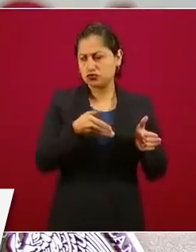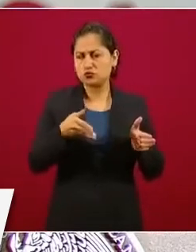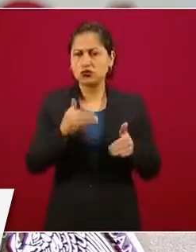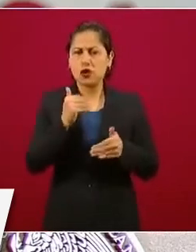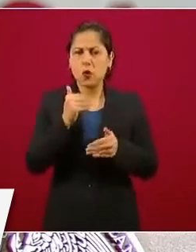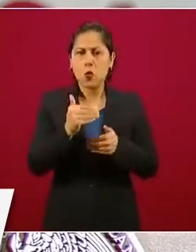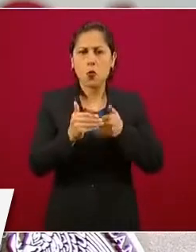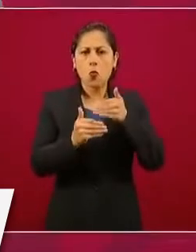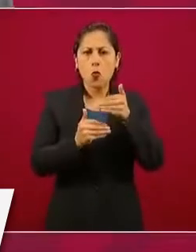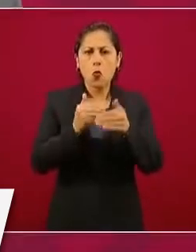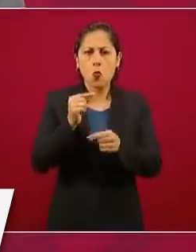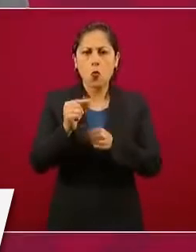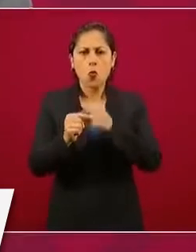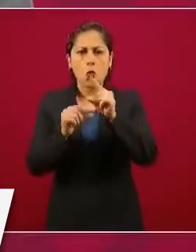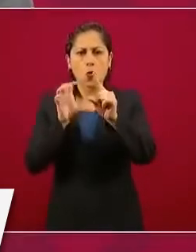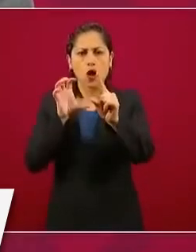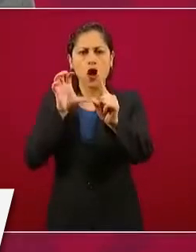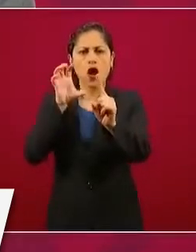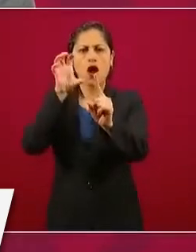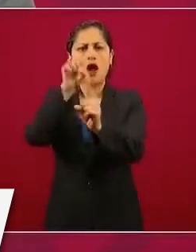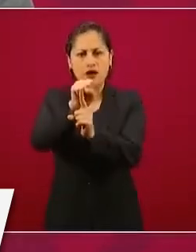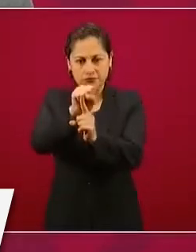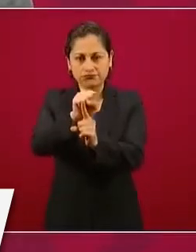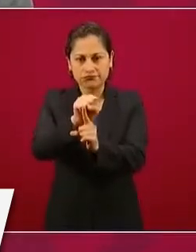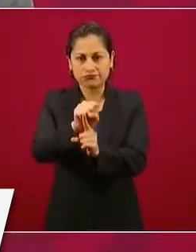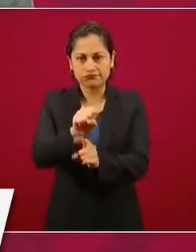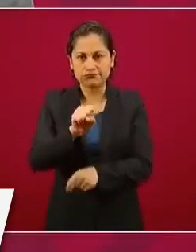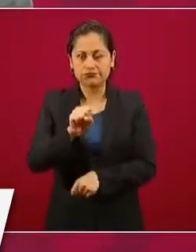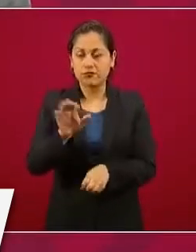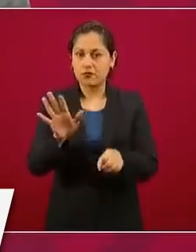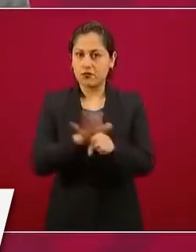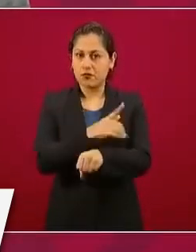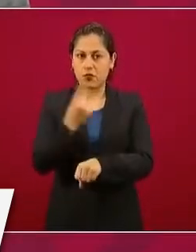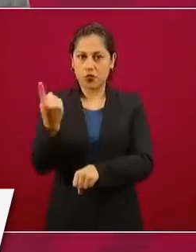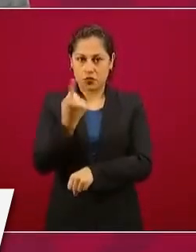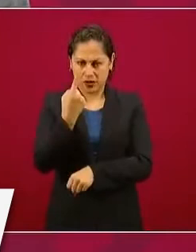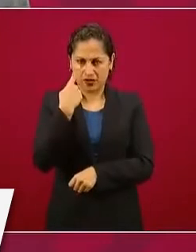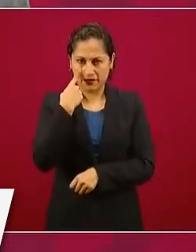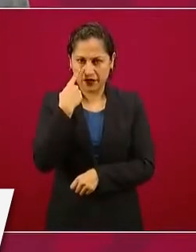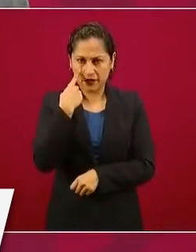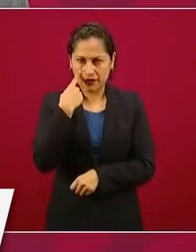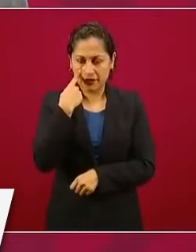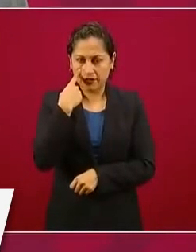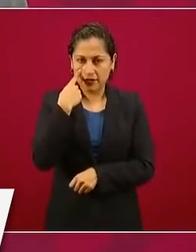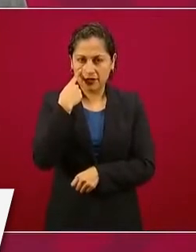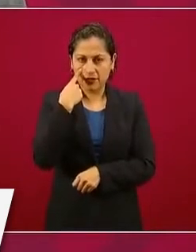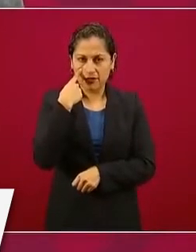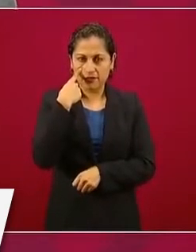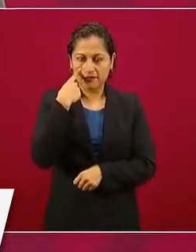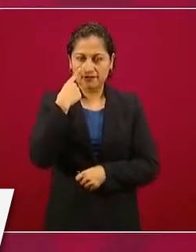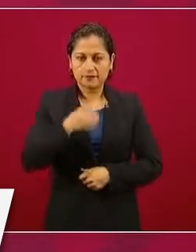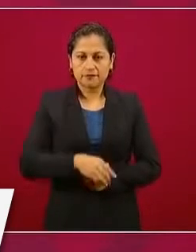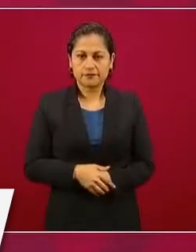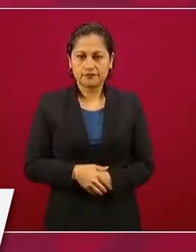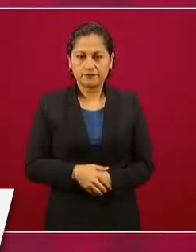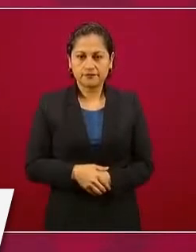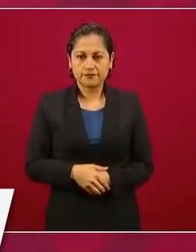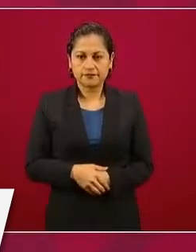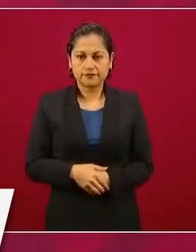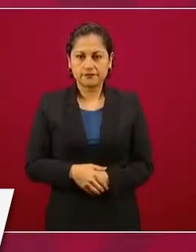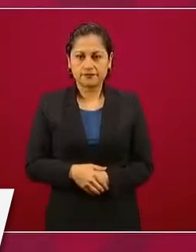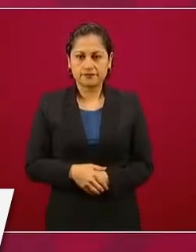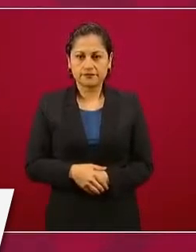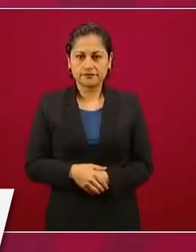Tan es así, ¿cuándo se había presentado una